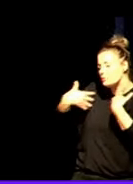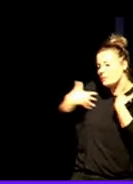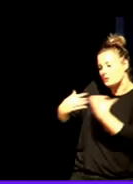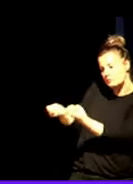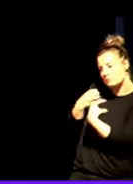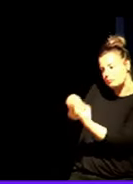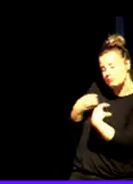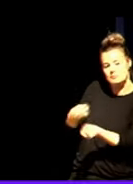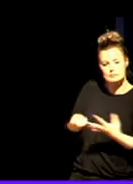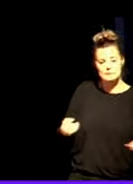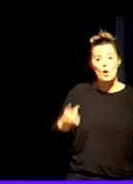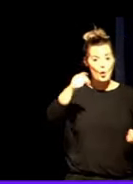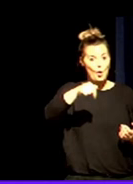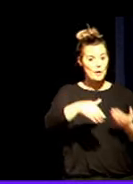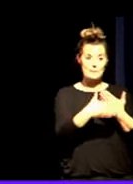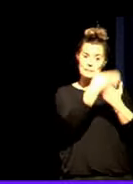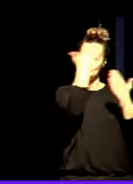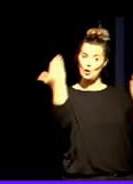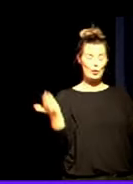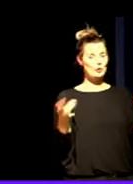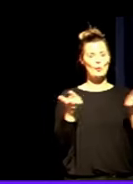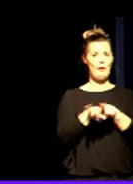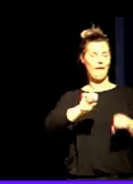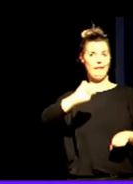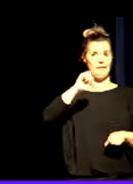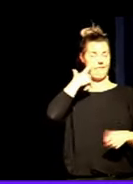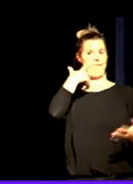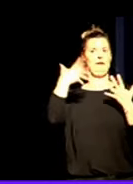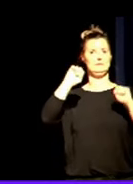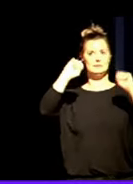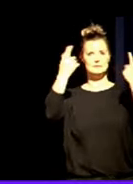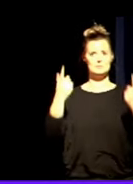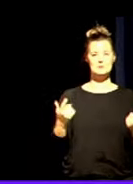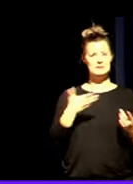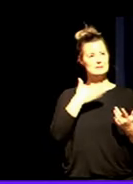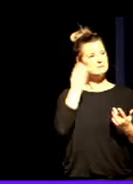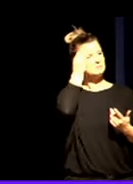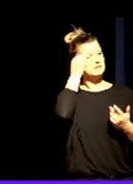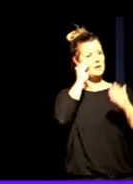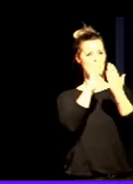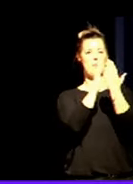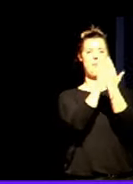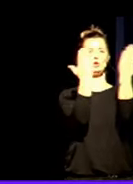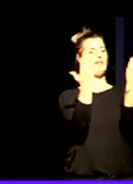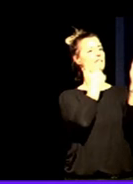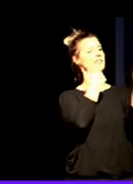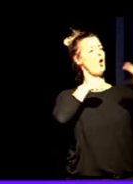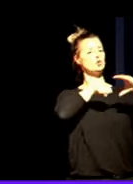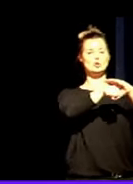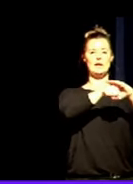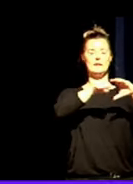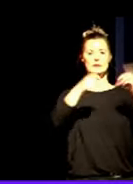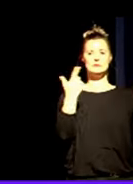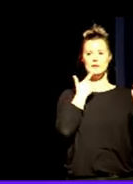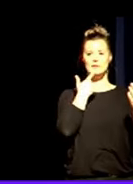Hoy, el periódico de Mayor Tirada Nuestro Entorno, creo que tenía como portada Osa Quidenza, va a introducir el